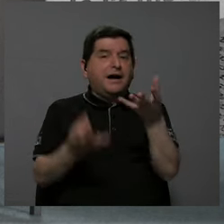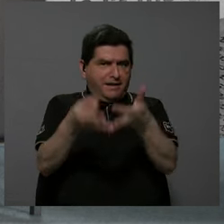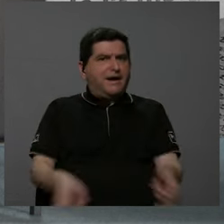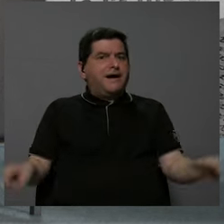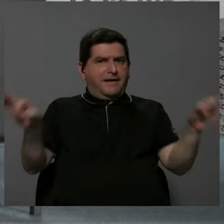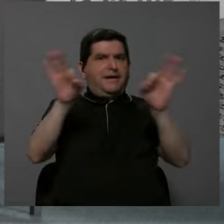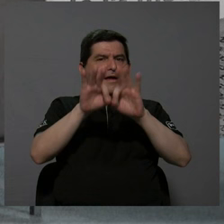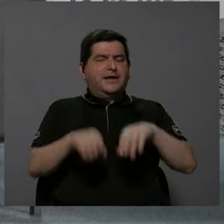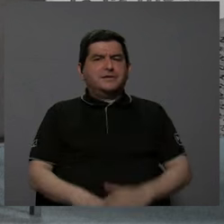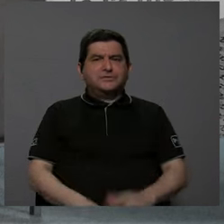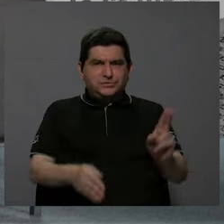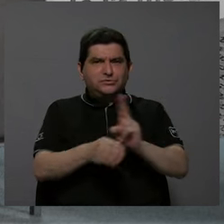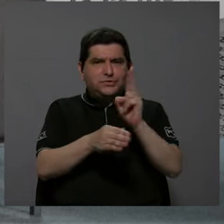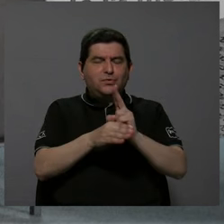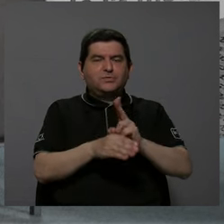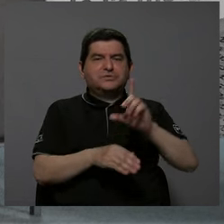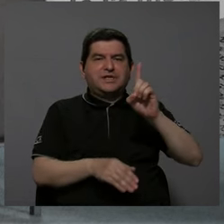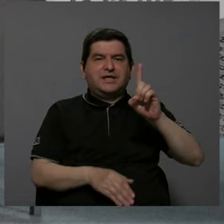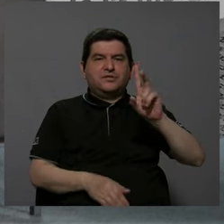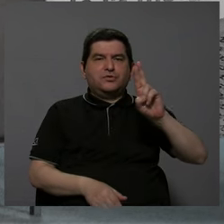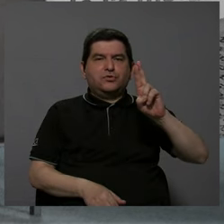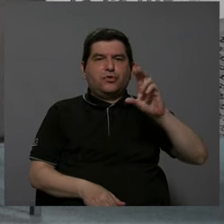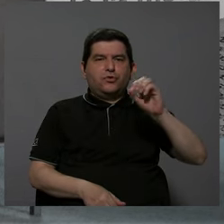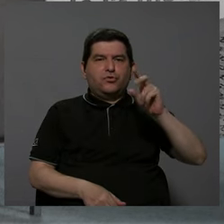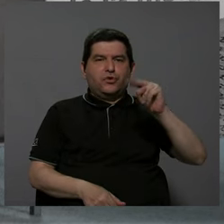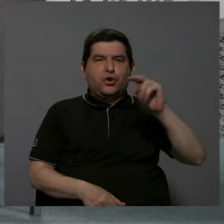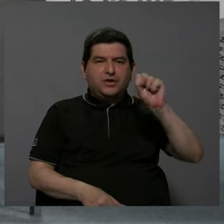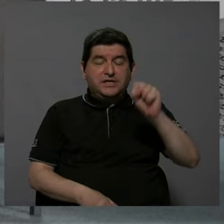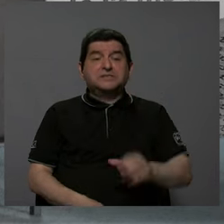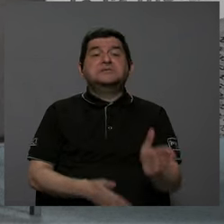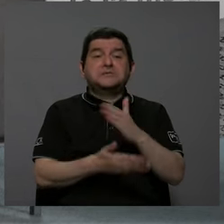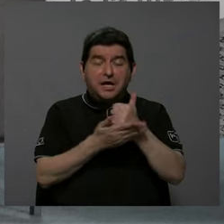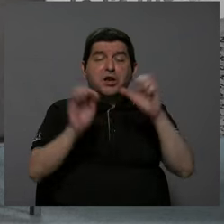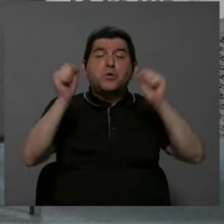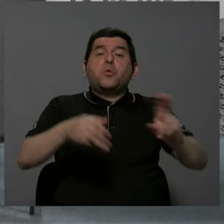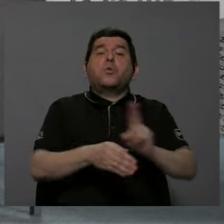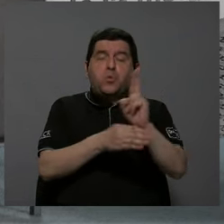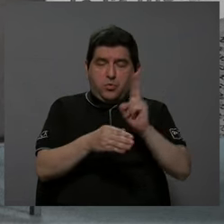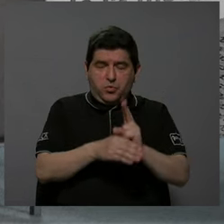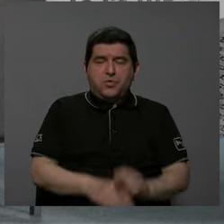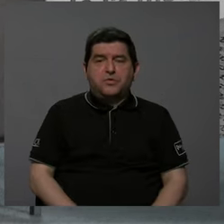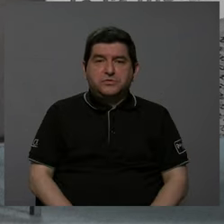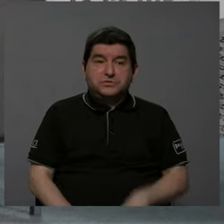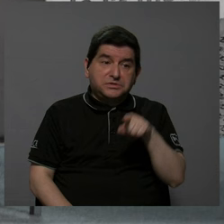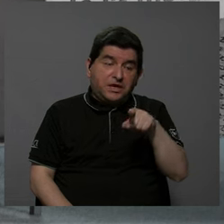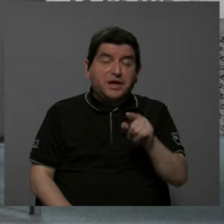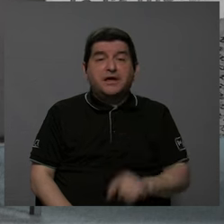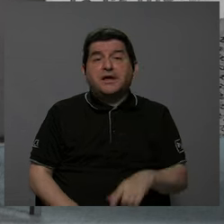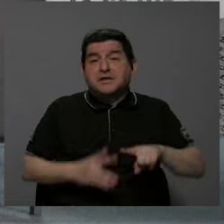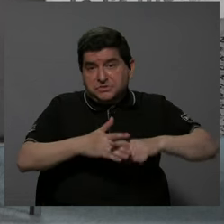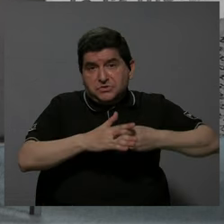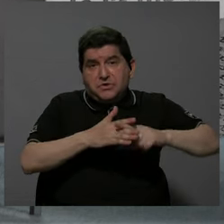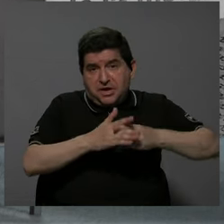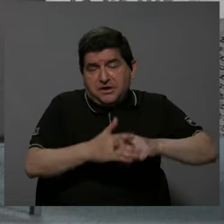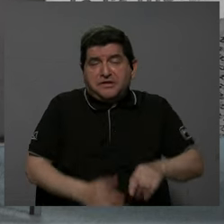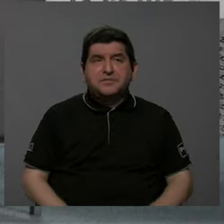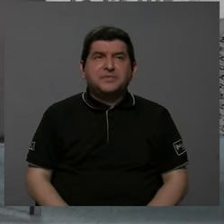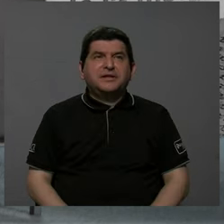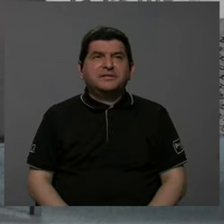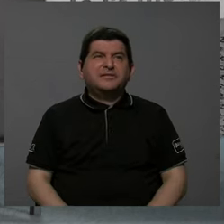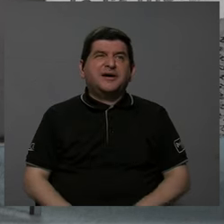dato importante, sabe que están usando drones. Bueno, algunas de ellas pueden estar usando. Obviamente los drones es una herramienta